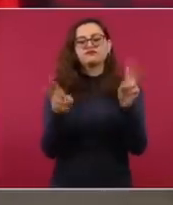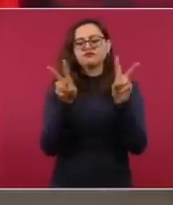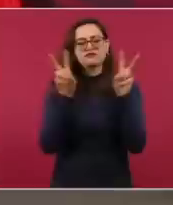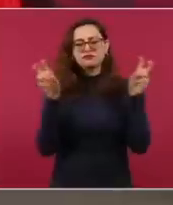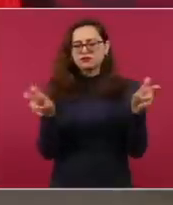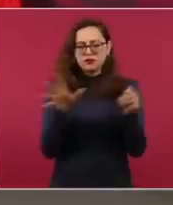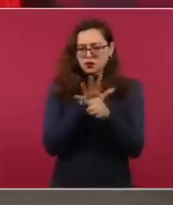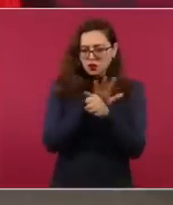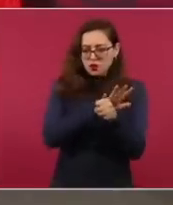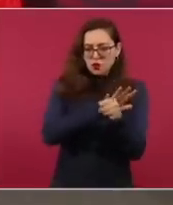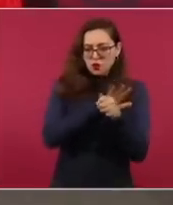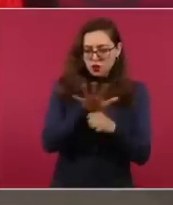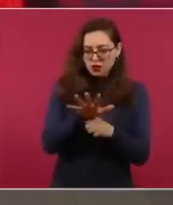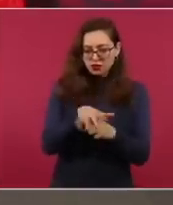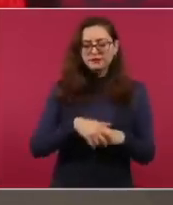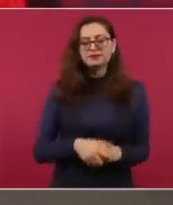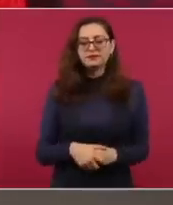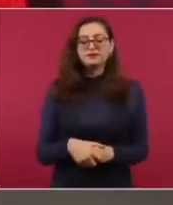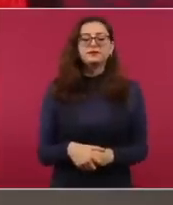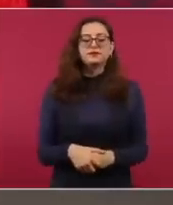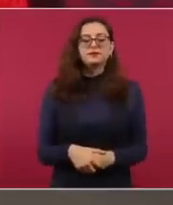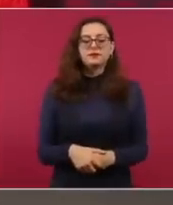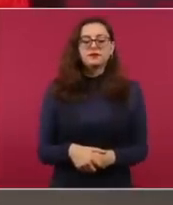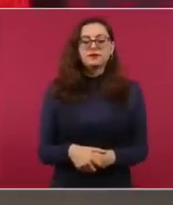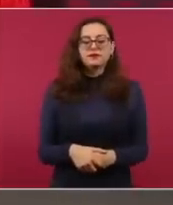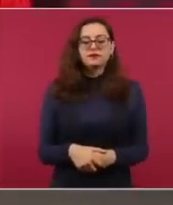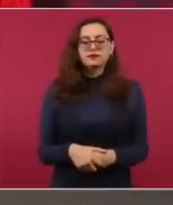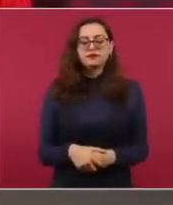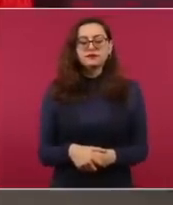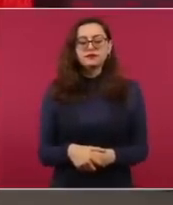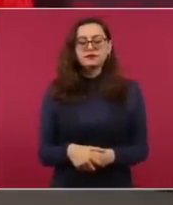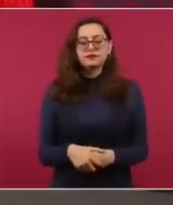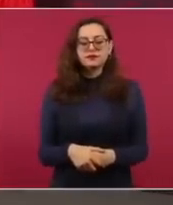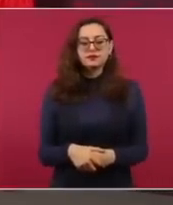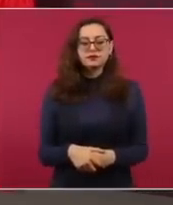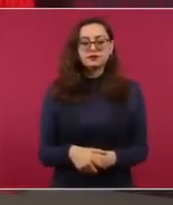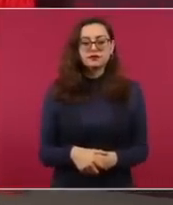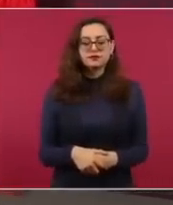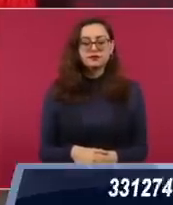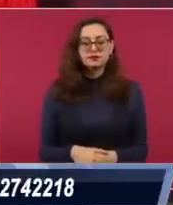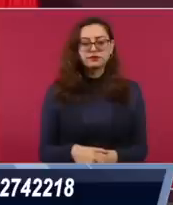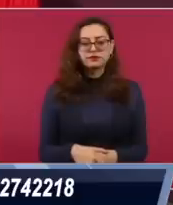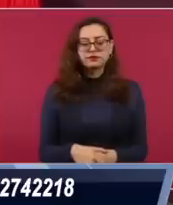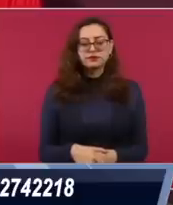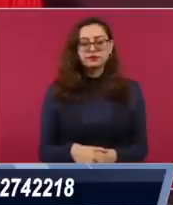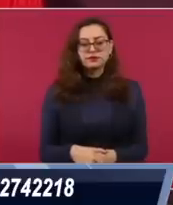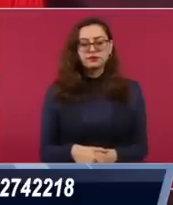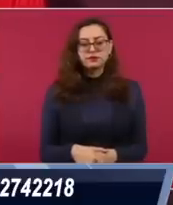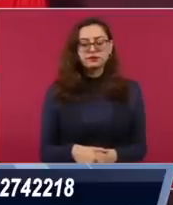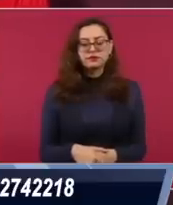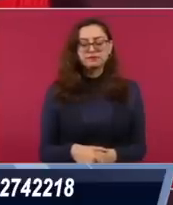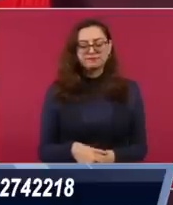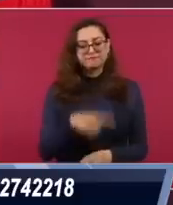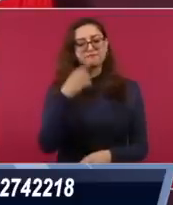el tema sobre la